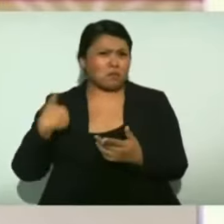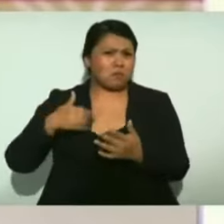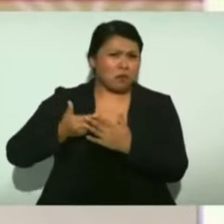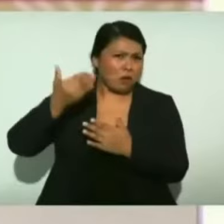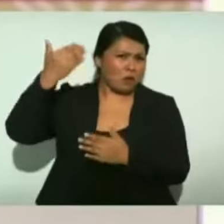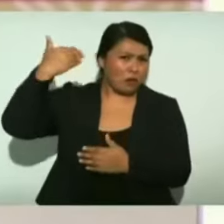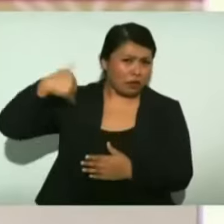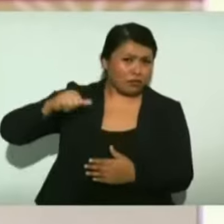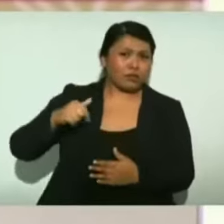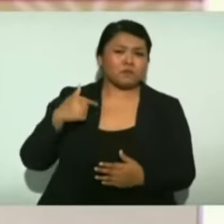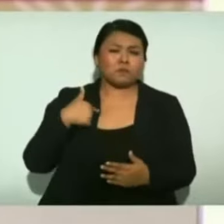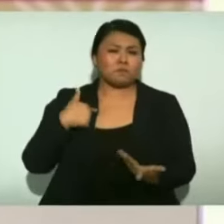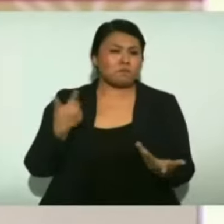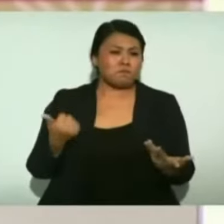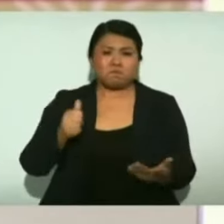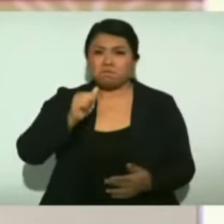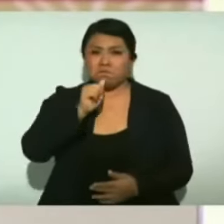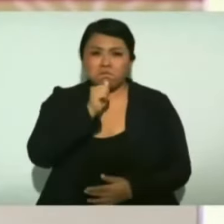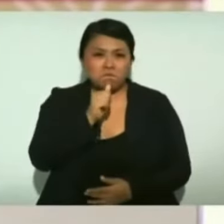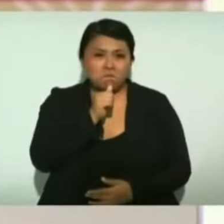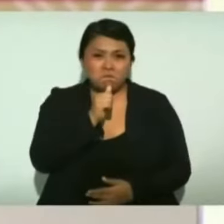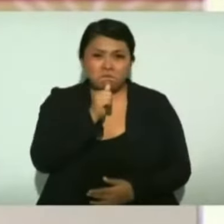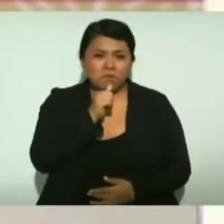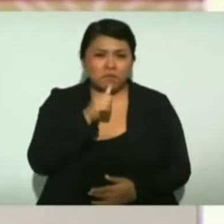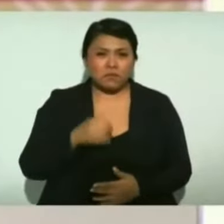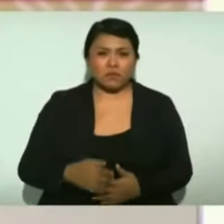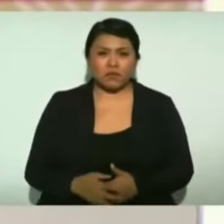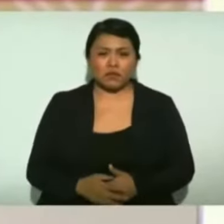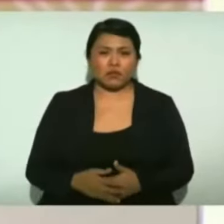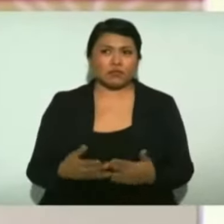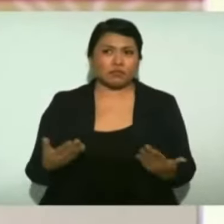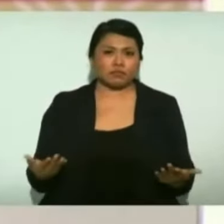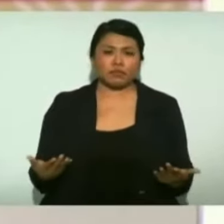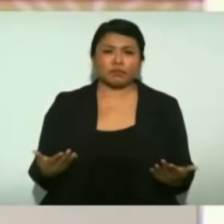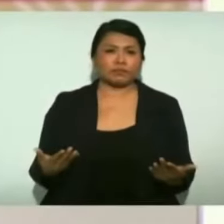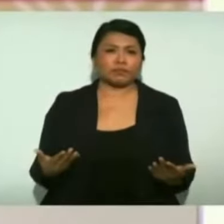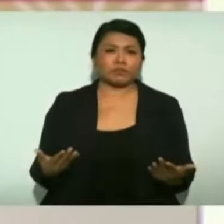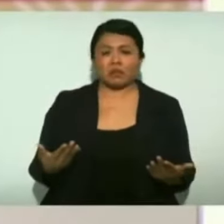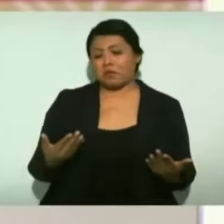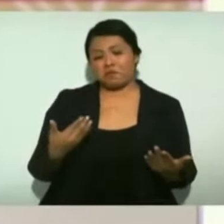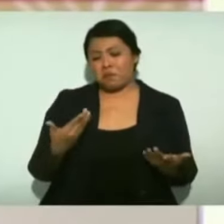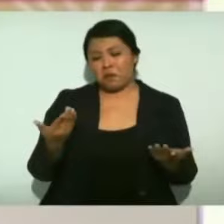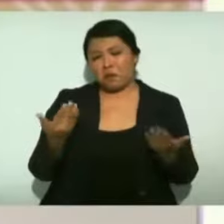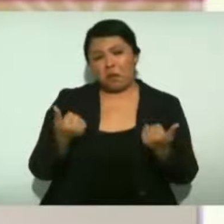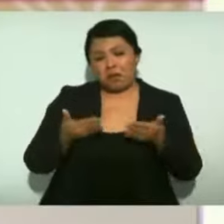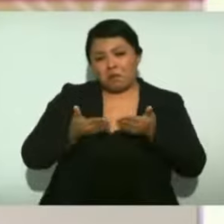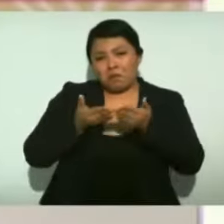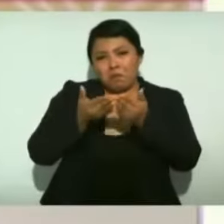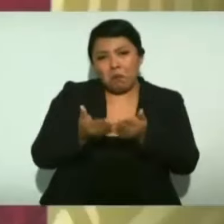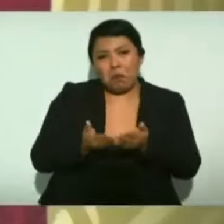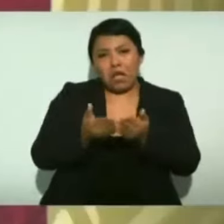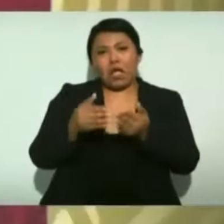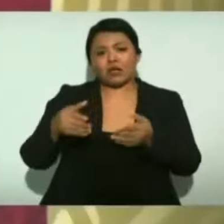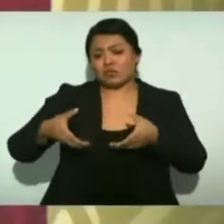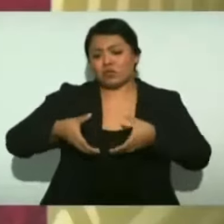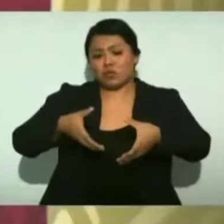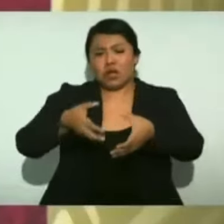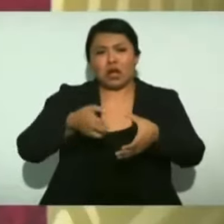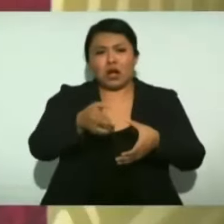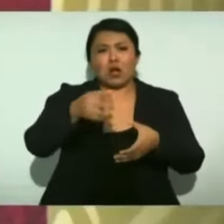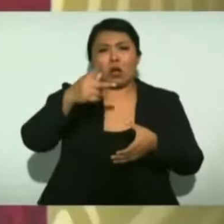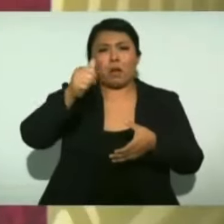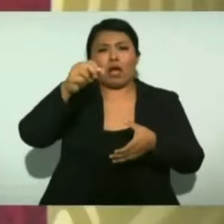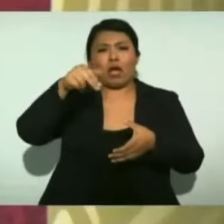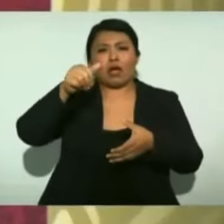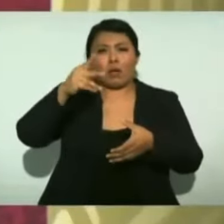no pasaba ningún barco por el canal de Panamá, que